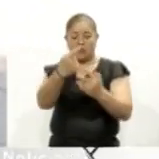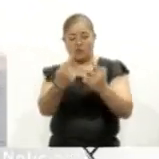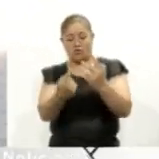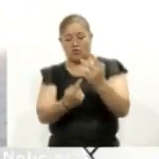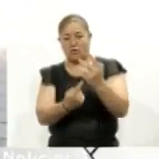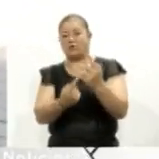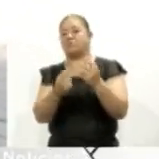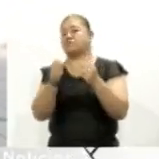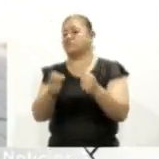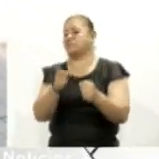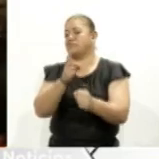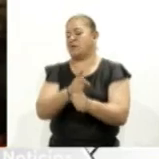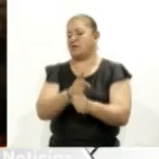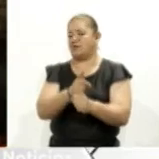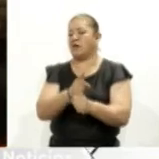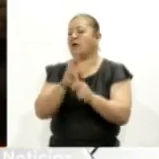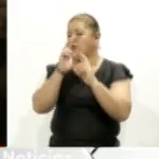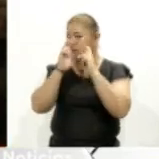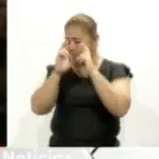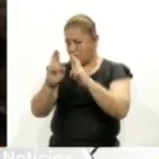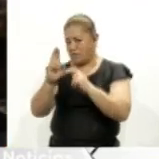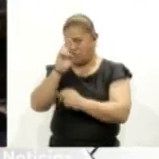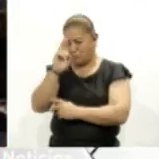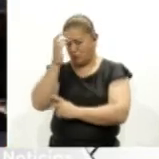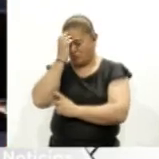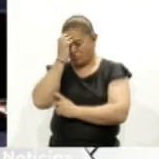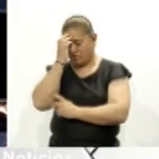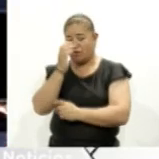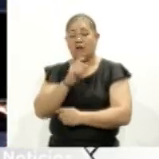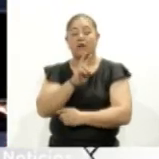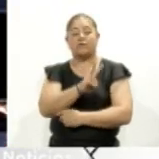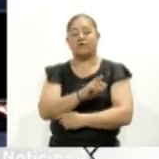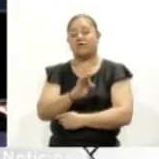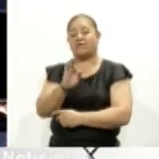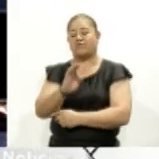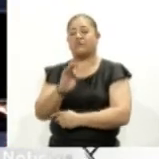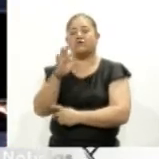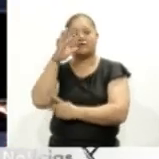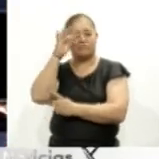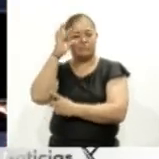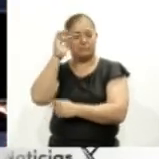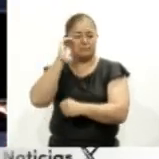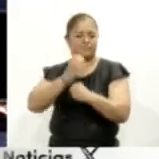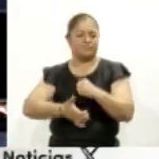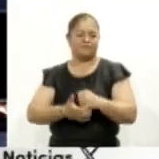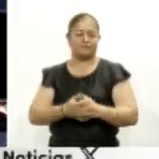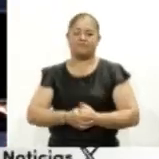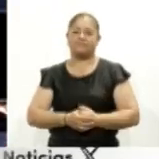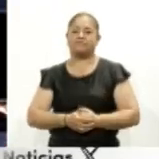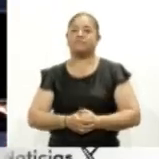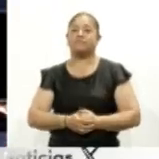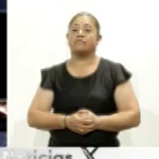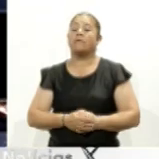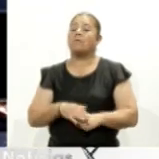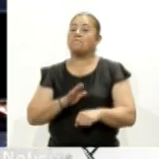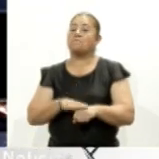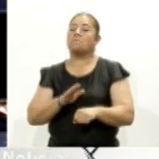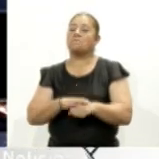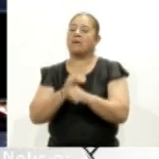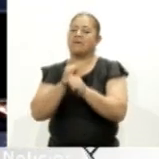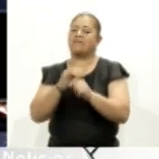sociedad. Para Corazín Noticias, Victoria Flores. Seguimos con más información relacionada.